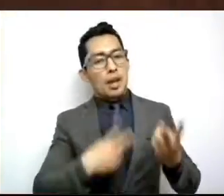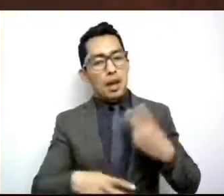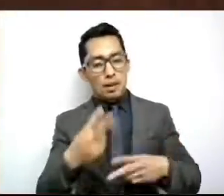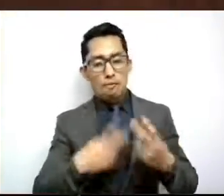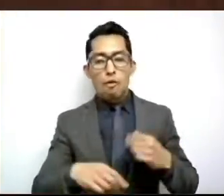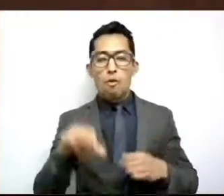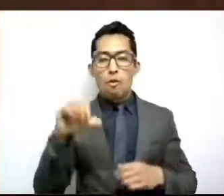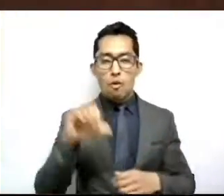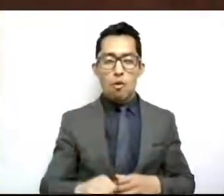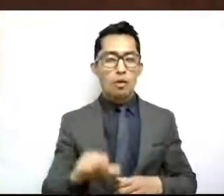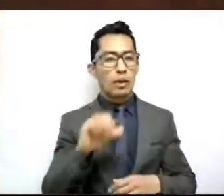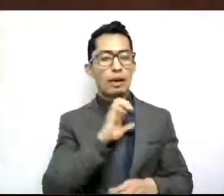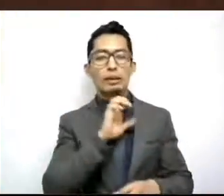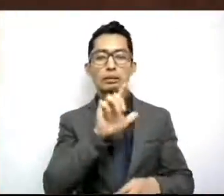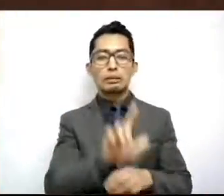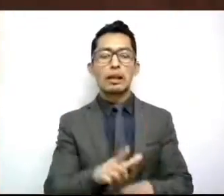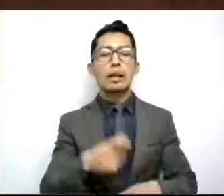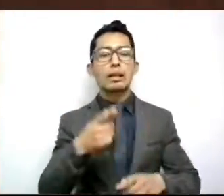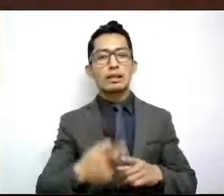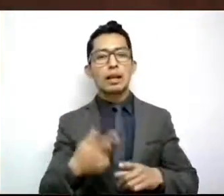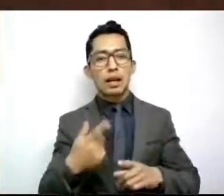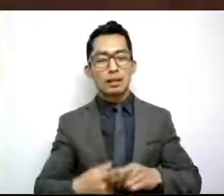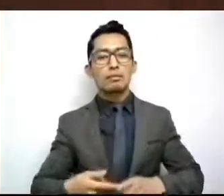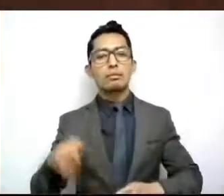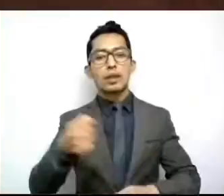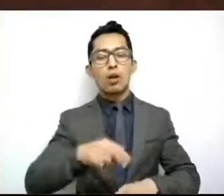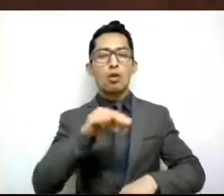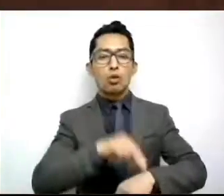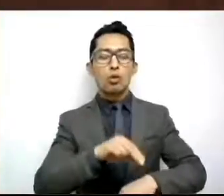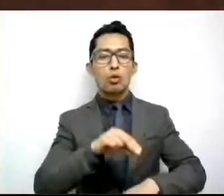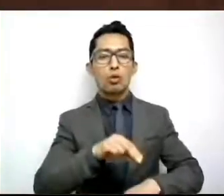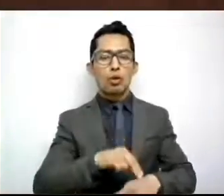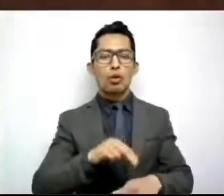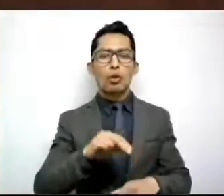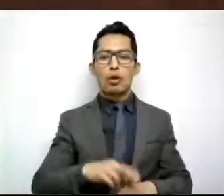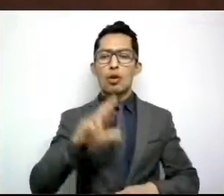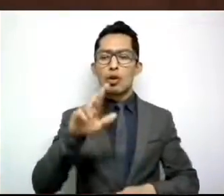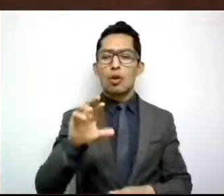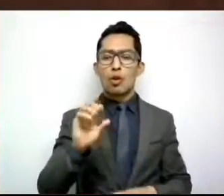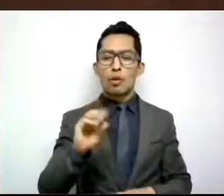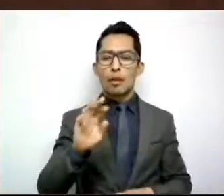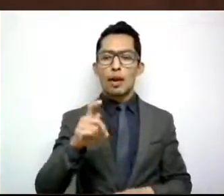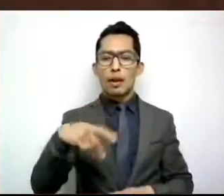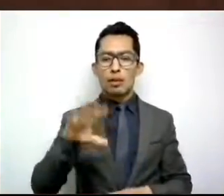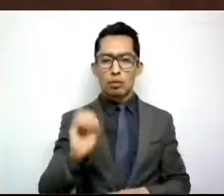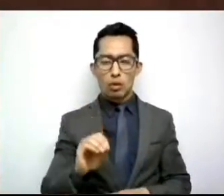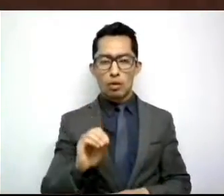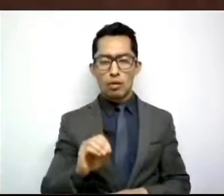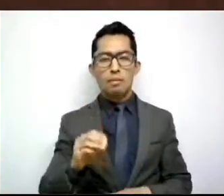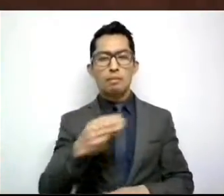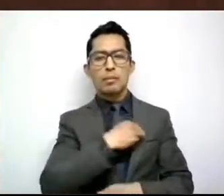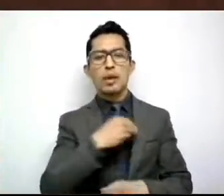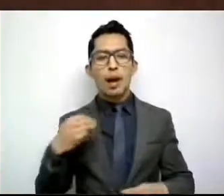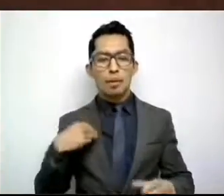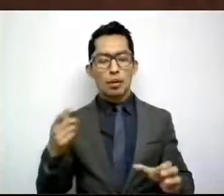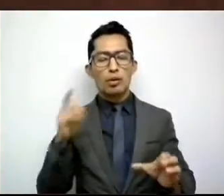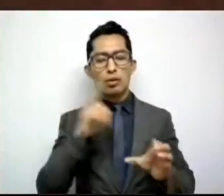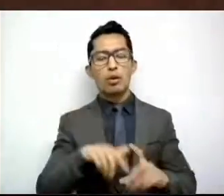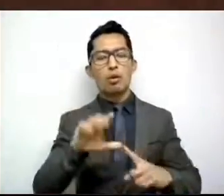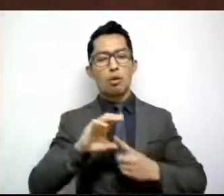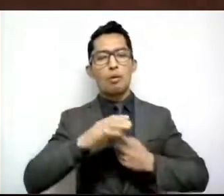muy especialmente saludo al médico zootecnista Roberto Bences Pedraza, miembro de la Comisión